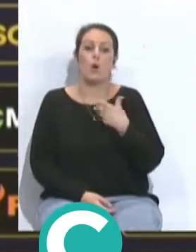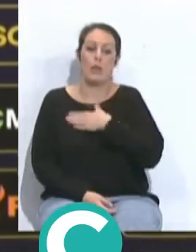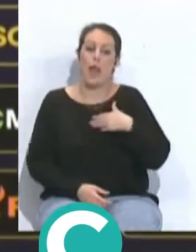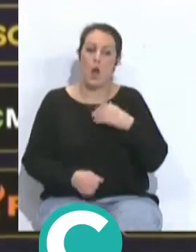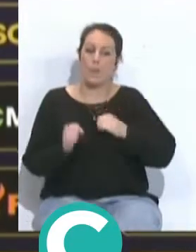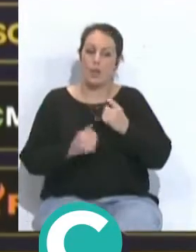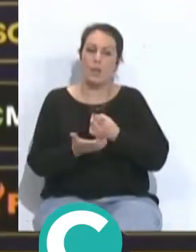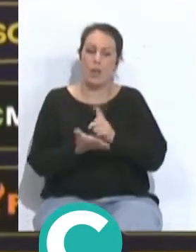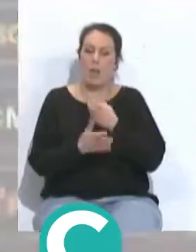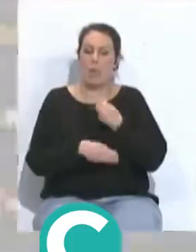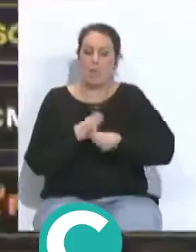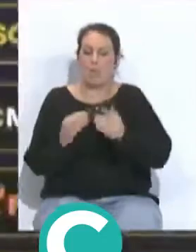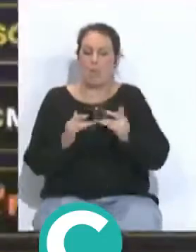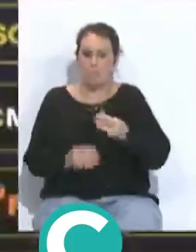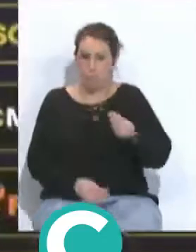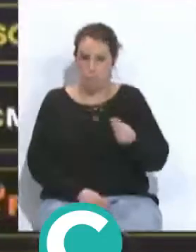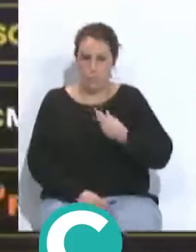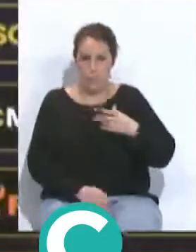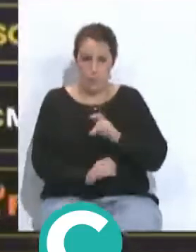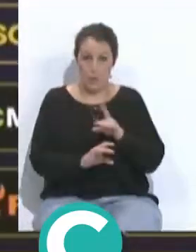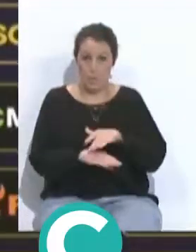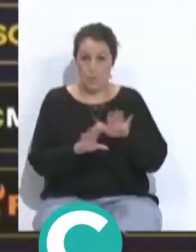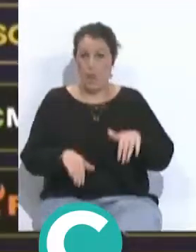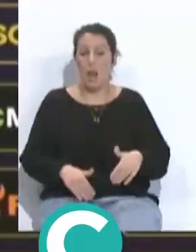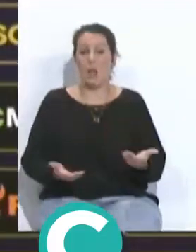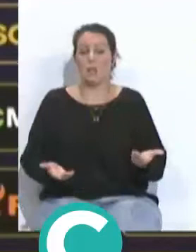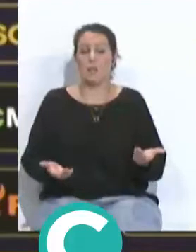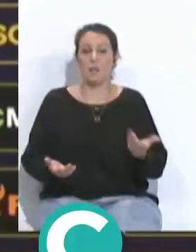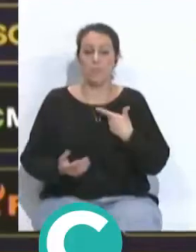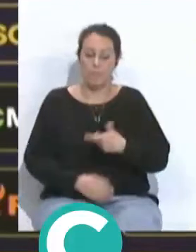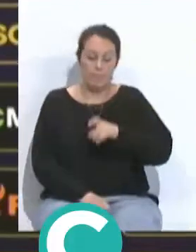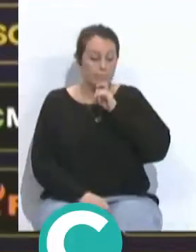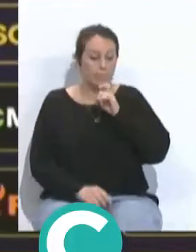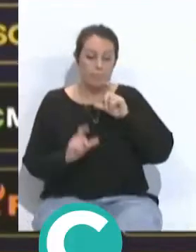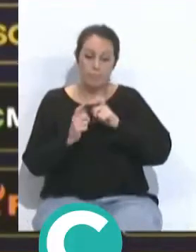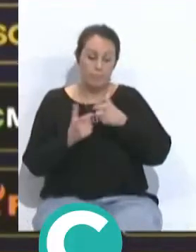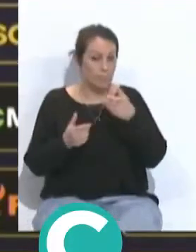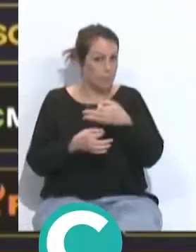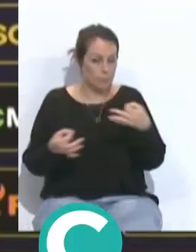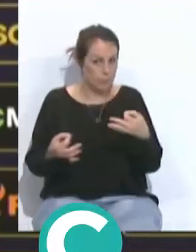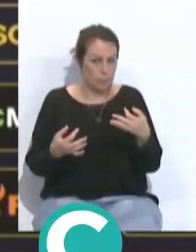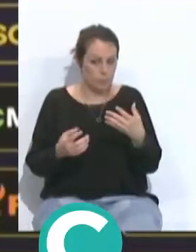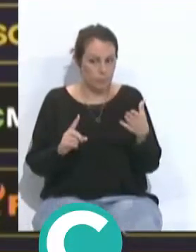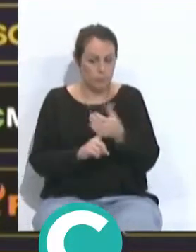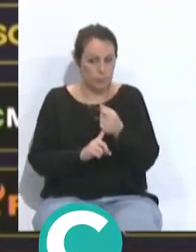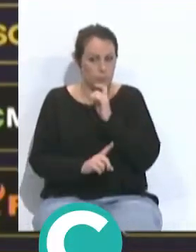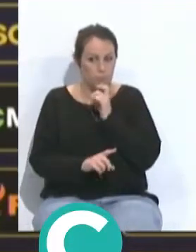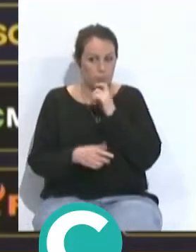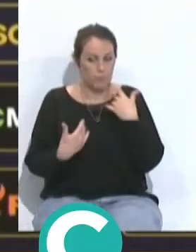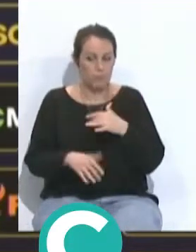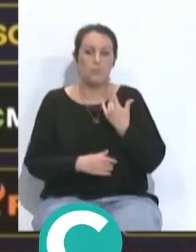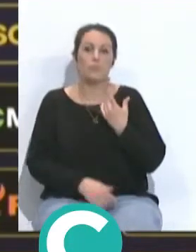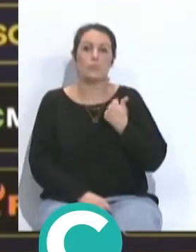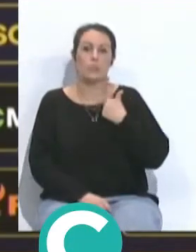competir otra vez y hacer un gran partido. Sí, hombre, está claro que al final es muy difícil encontrar un equipo perfecto, es verdad que yo creo